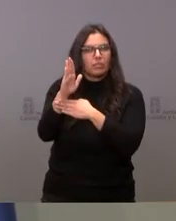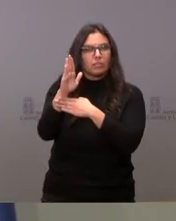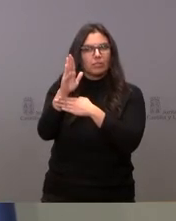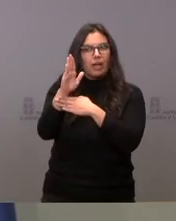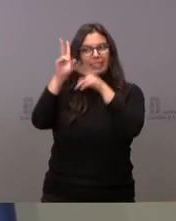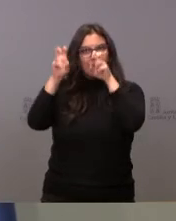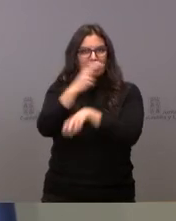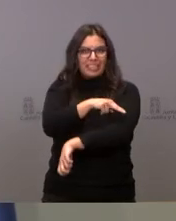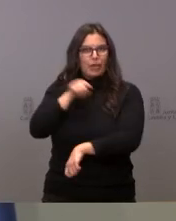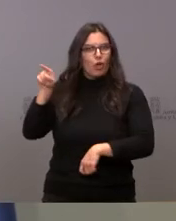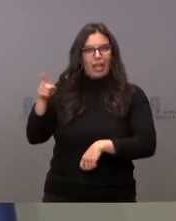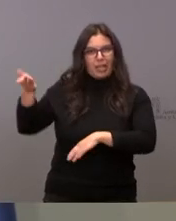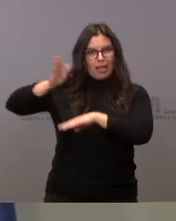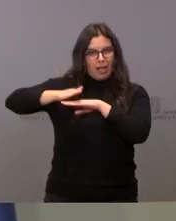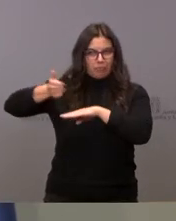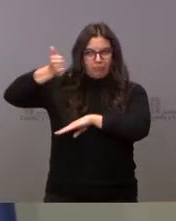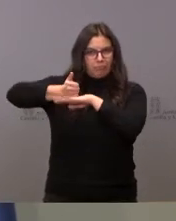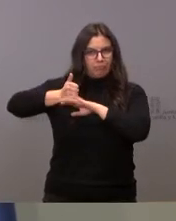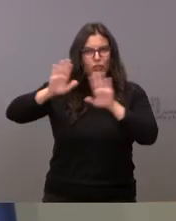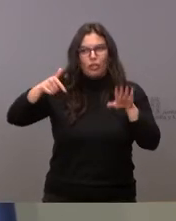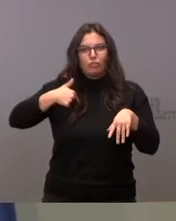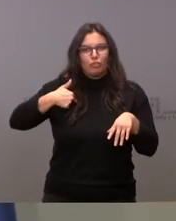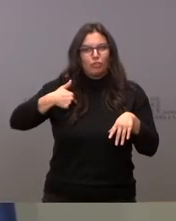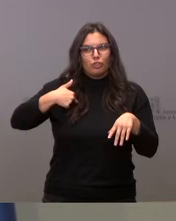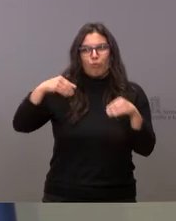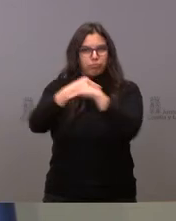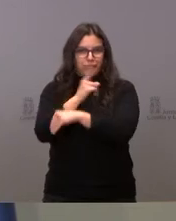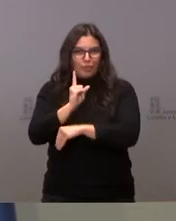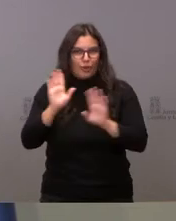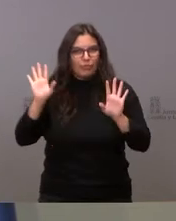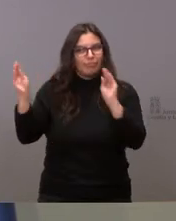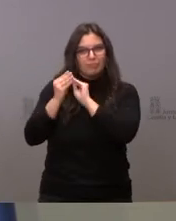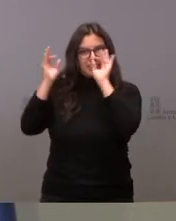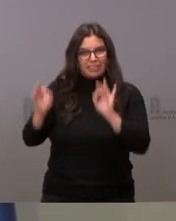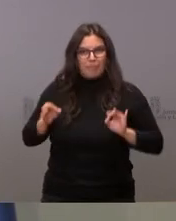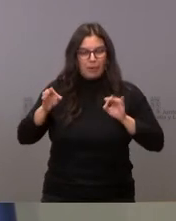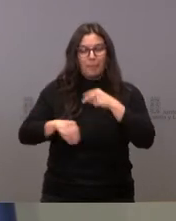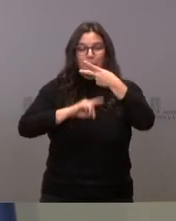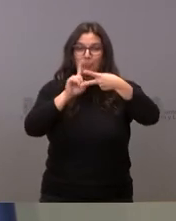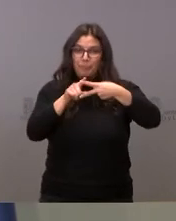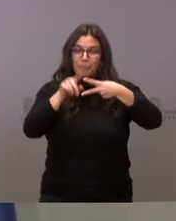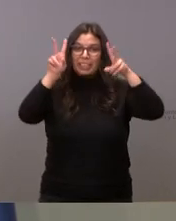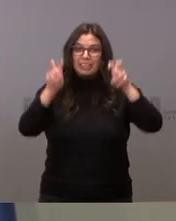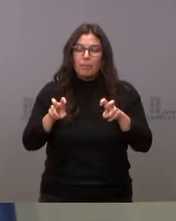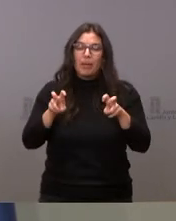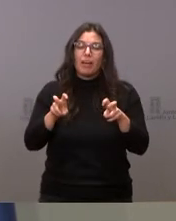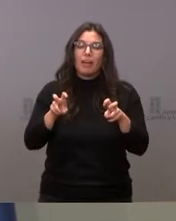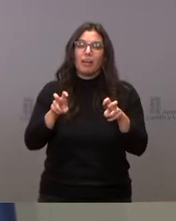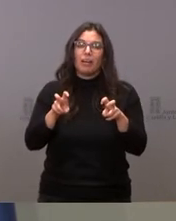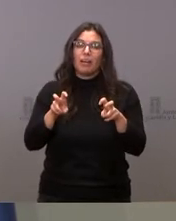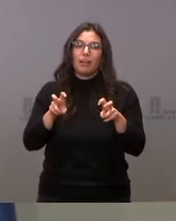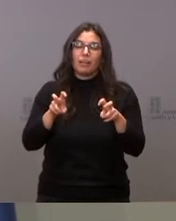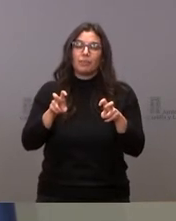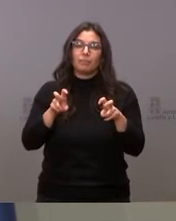los asuntos sanitarios. Por lo tanto, no puedo tener otra opinión. Sobre el asunto de los centros,